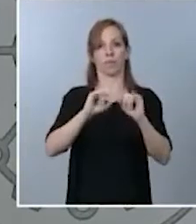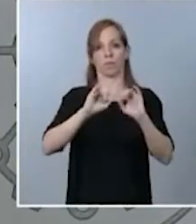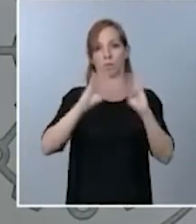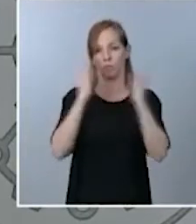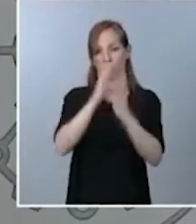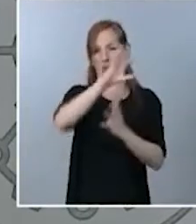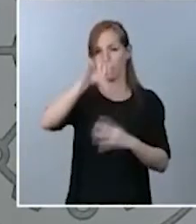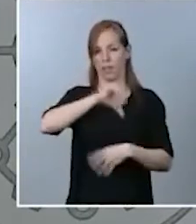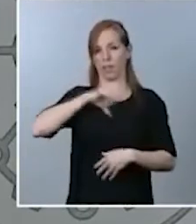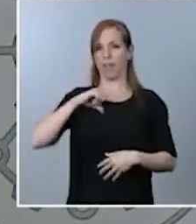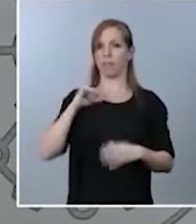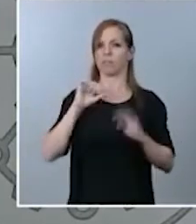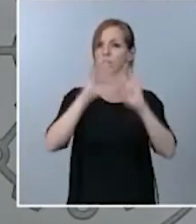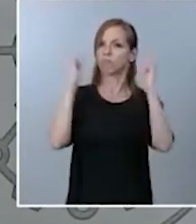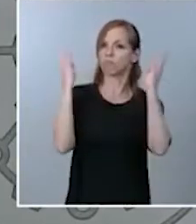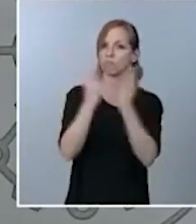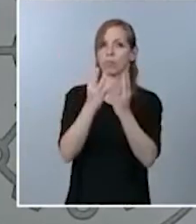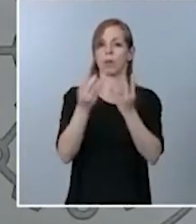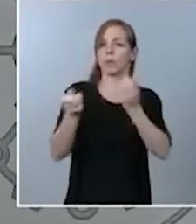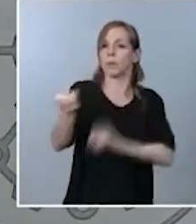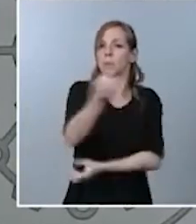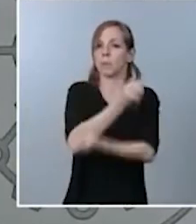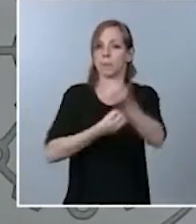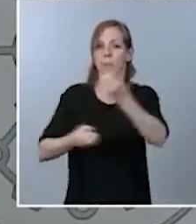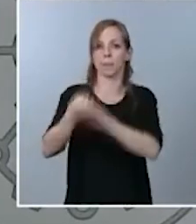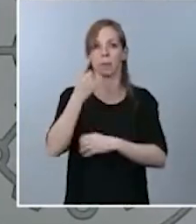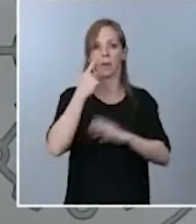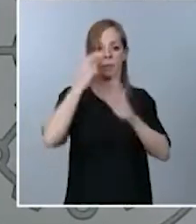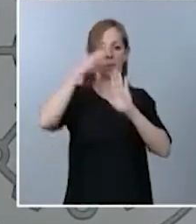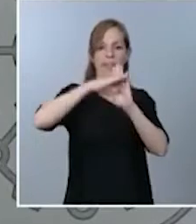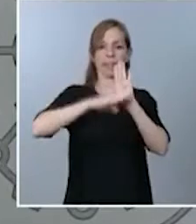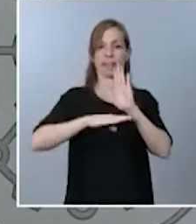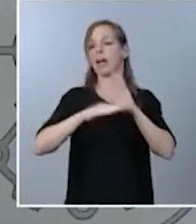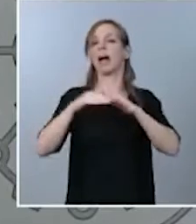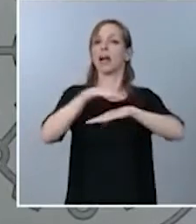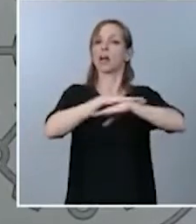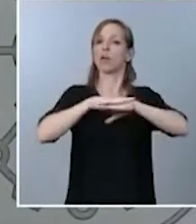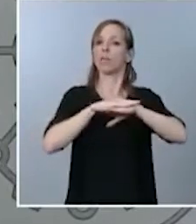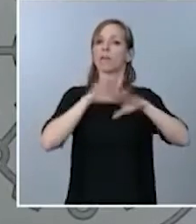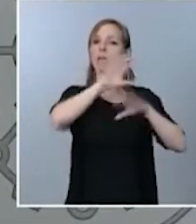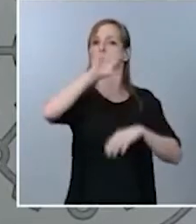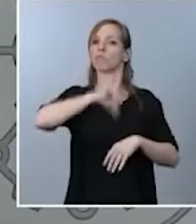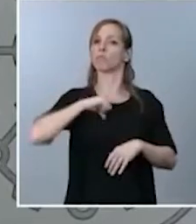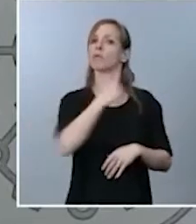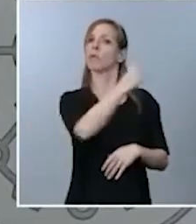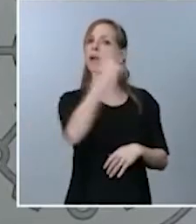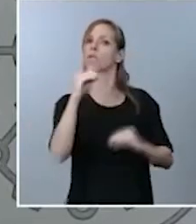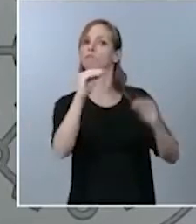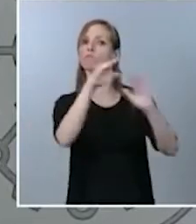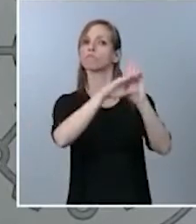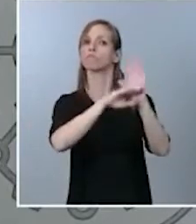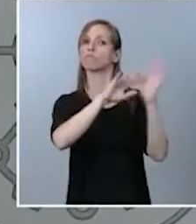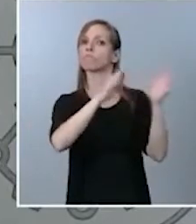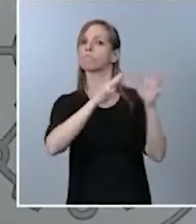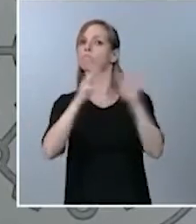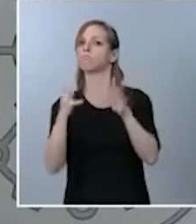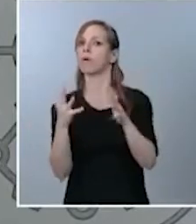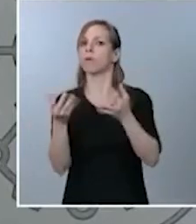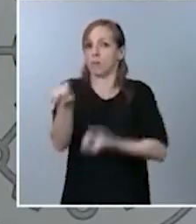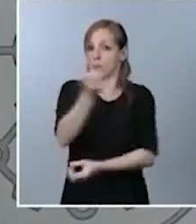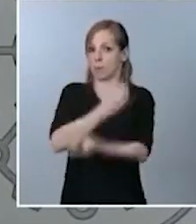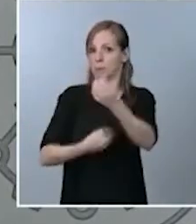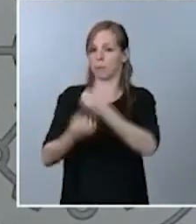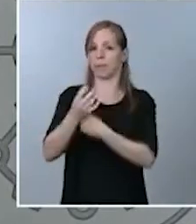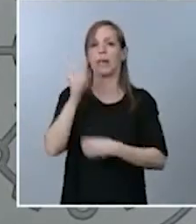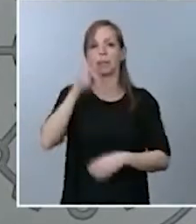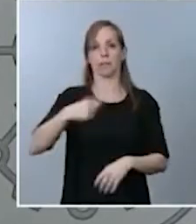el que se podrán en común las medidas que los diferentes gobiernos autonómicos están desarrollando. Y también tendremos que observar